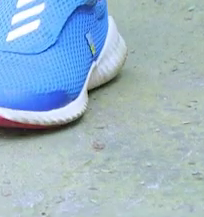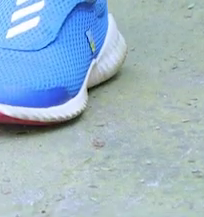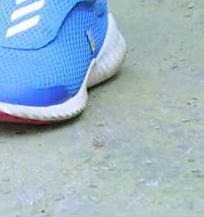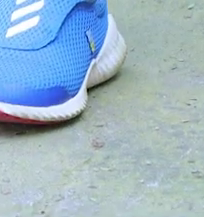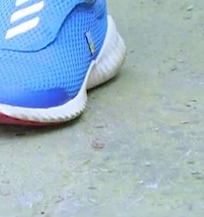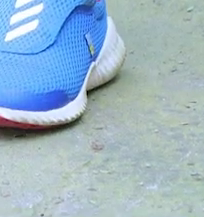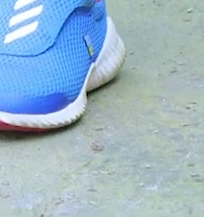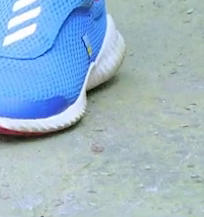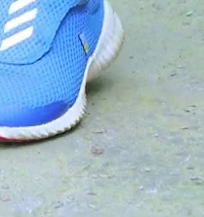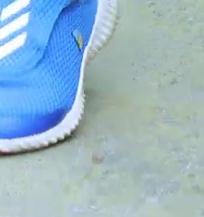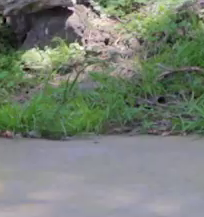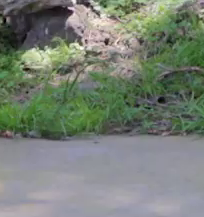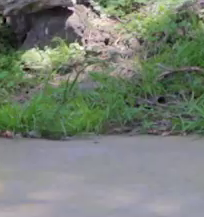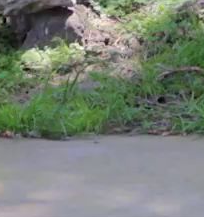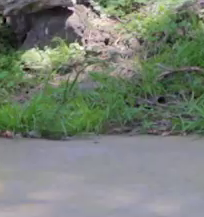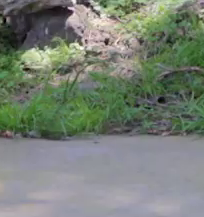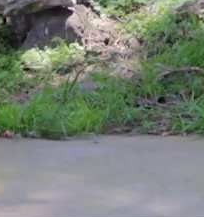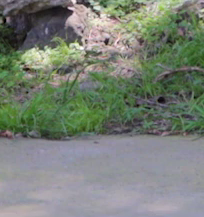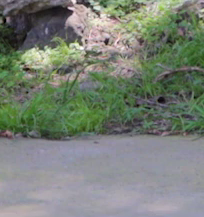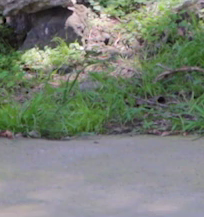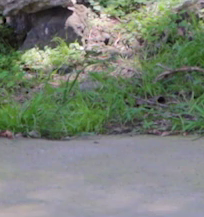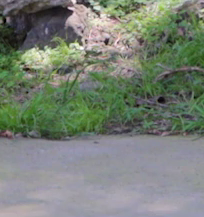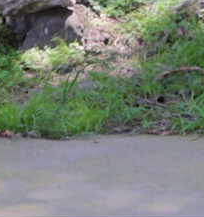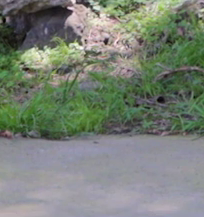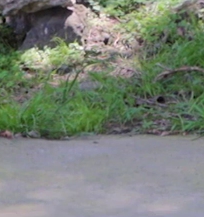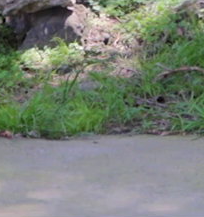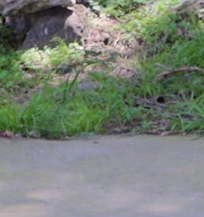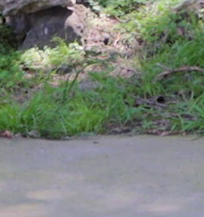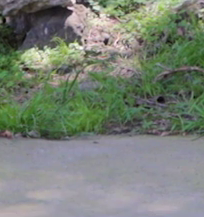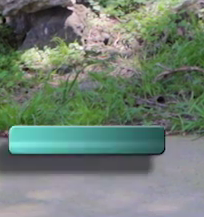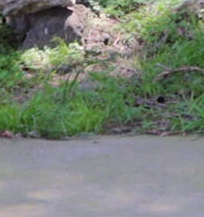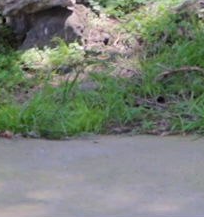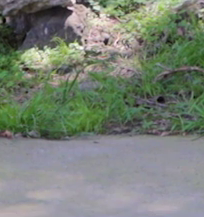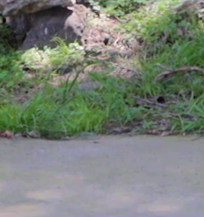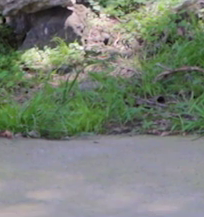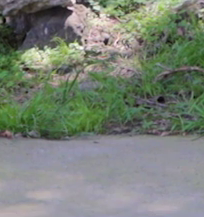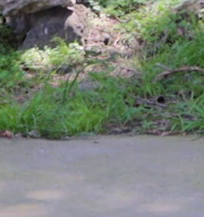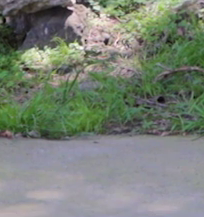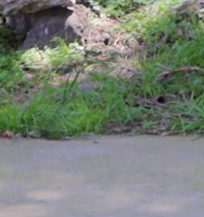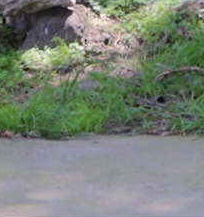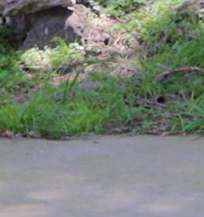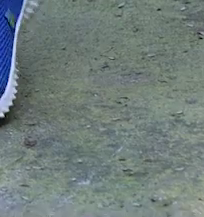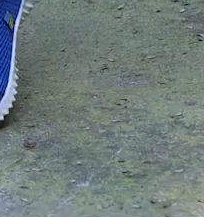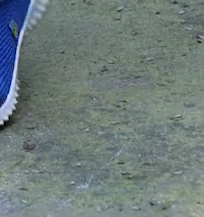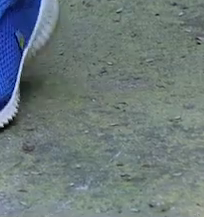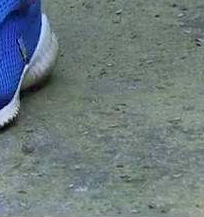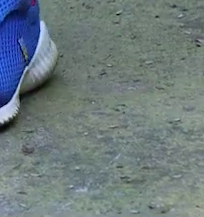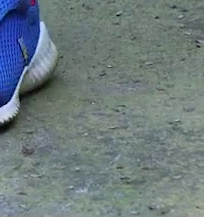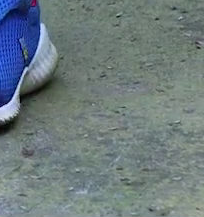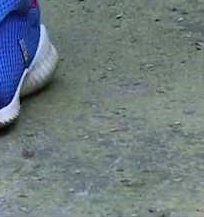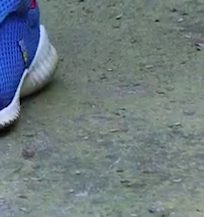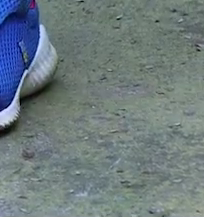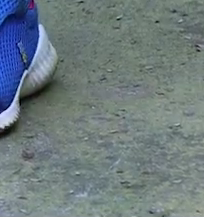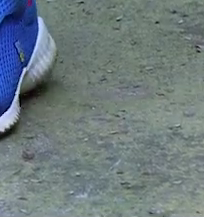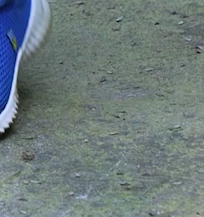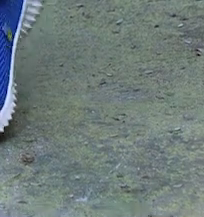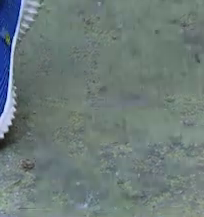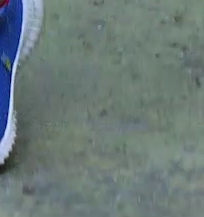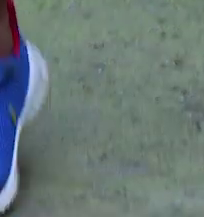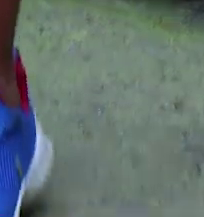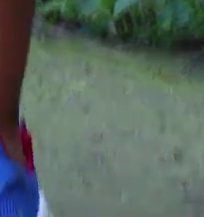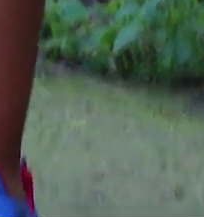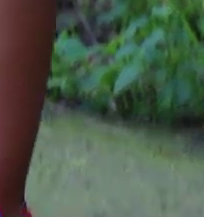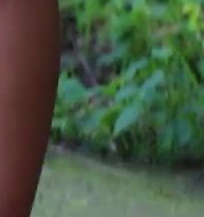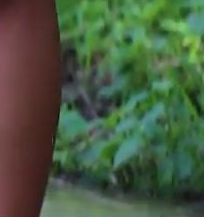flexionar rodillas bien otra más perfecto ahí está bien muy bien elevamos los